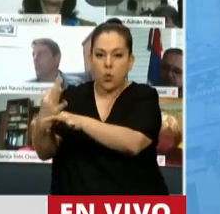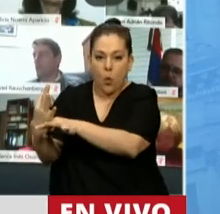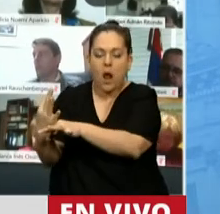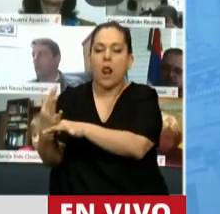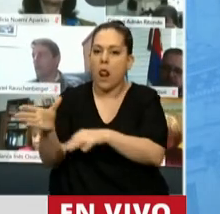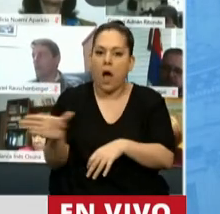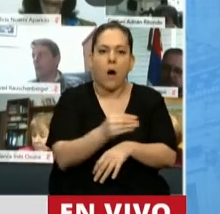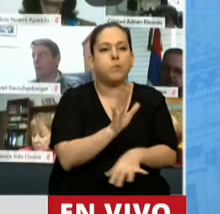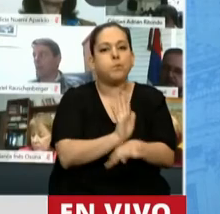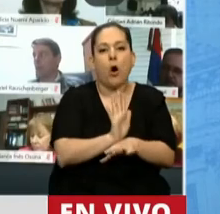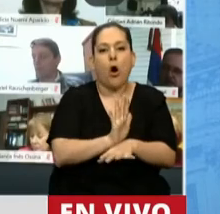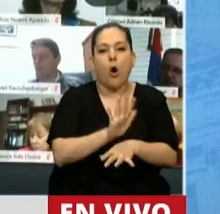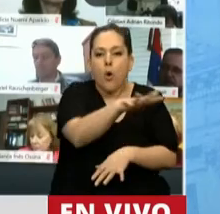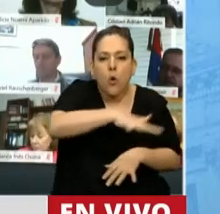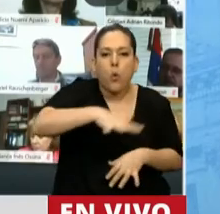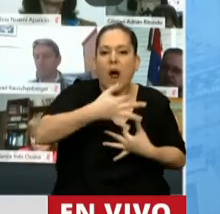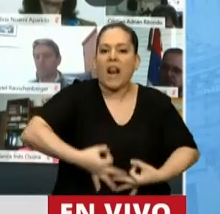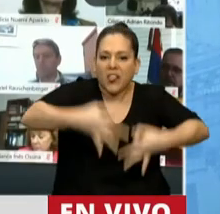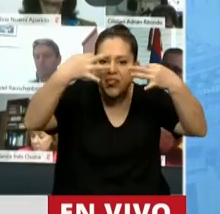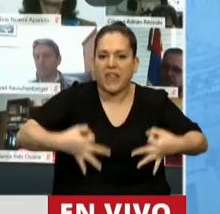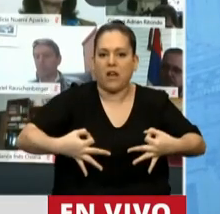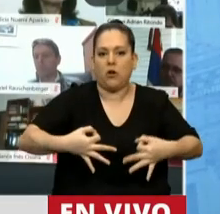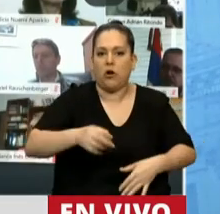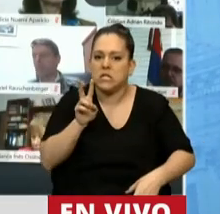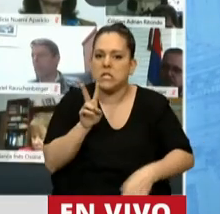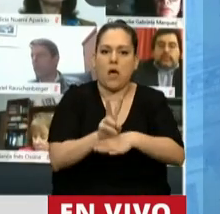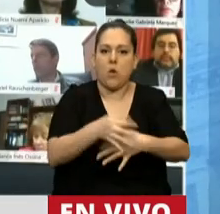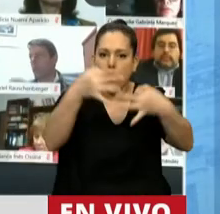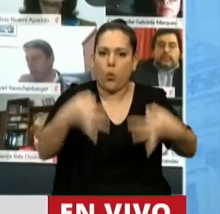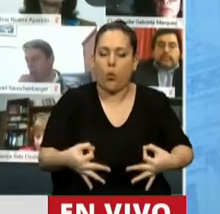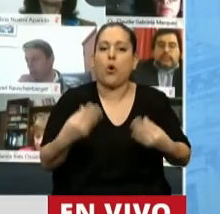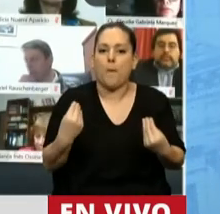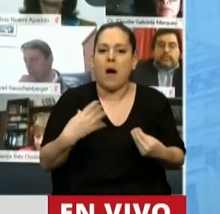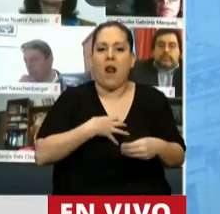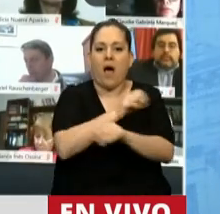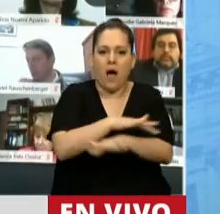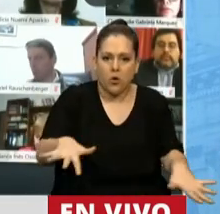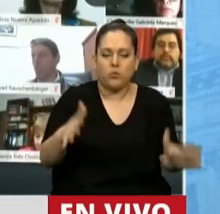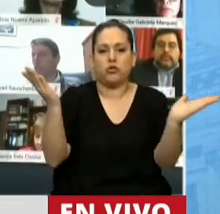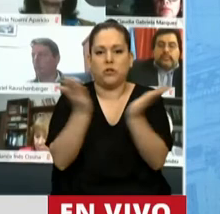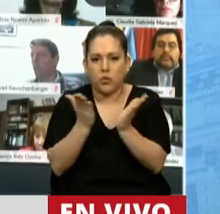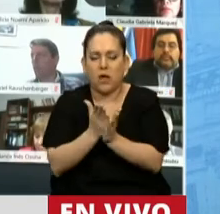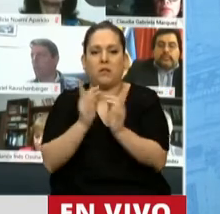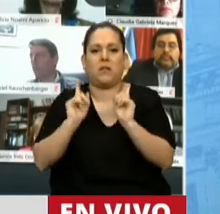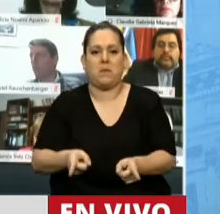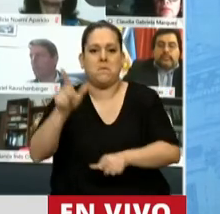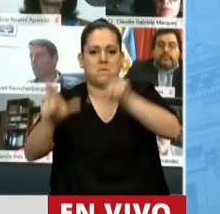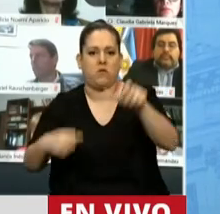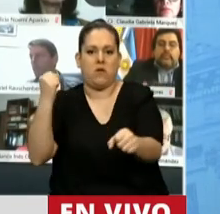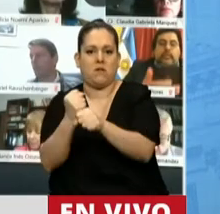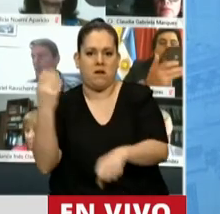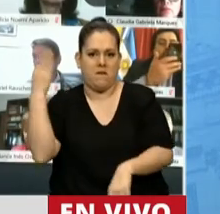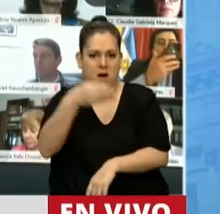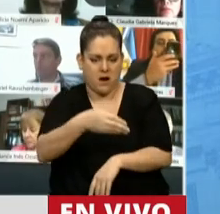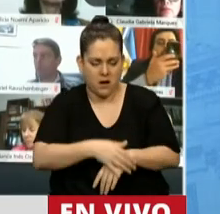sean lugares dignos y seguros para estudiantes y trabajadores. Somos conscientes